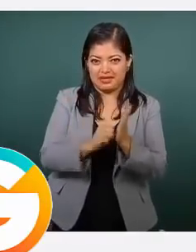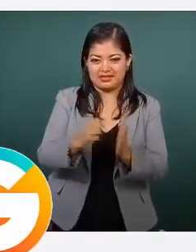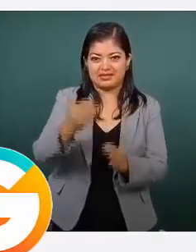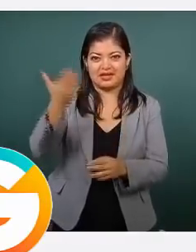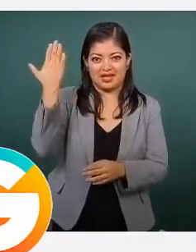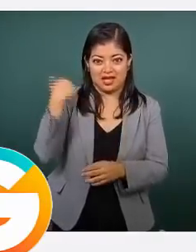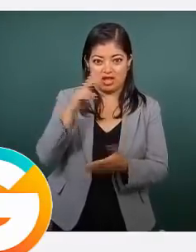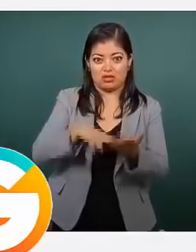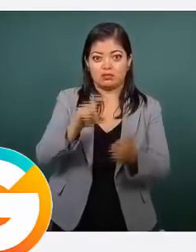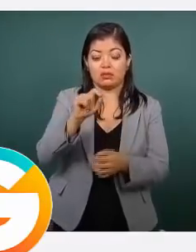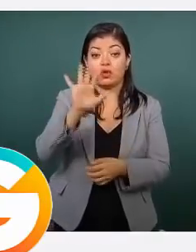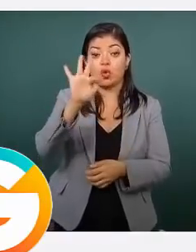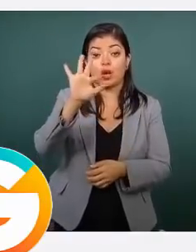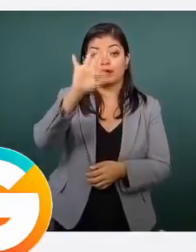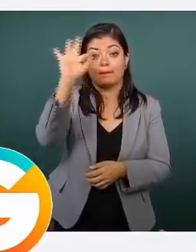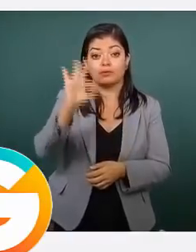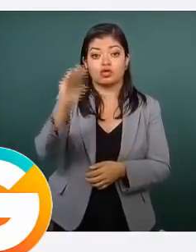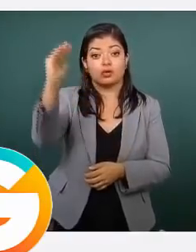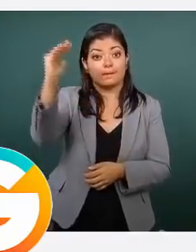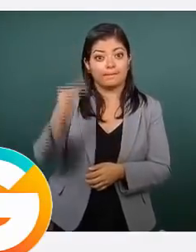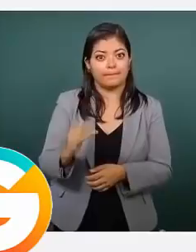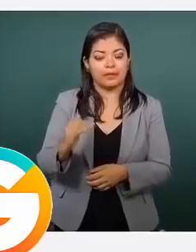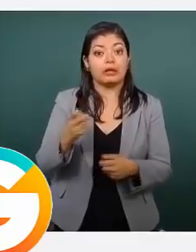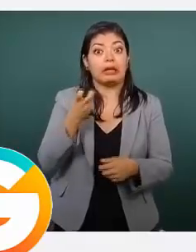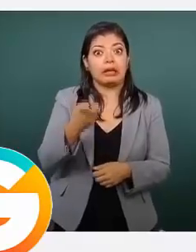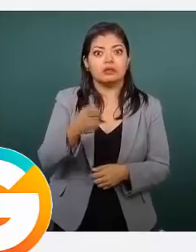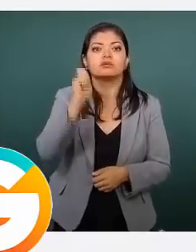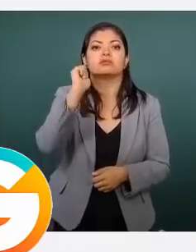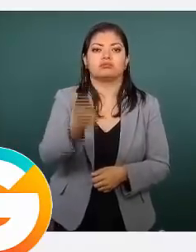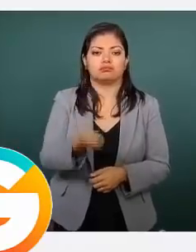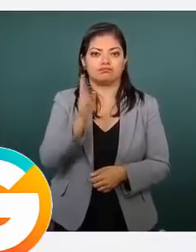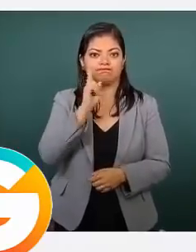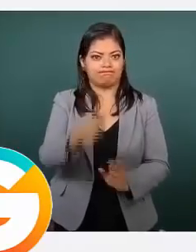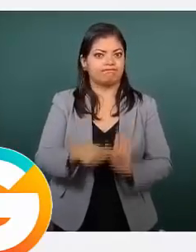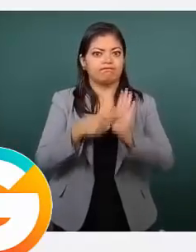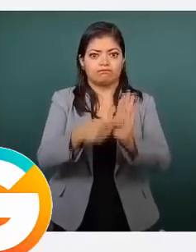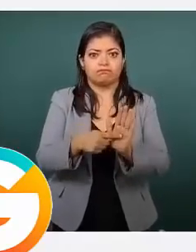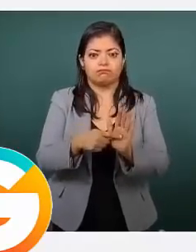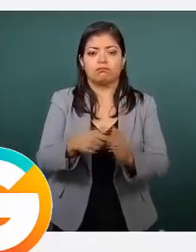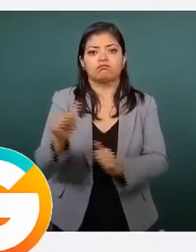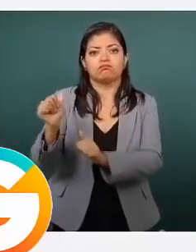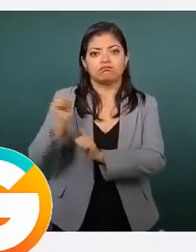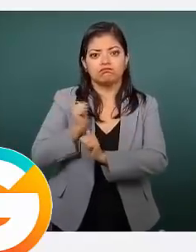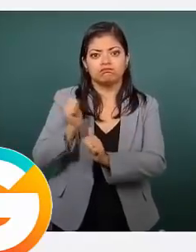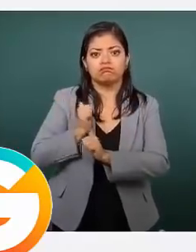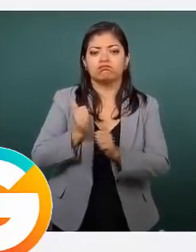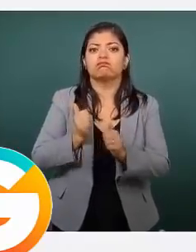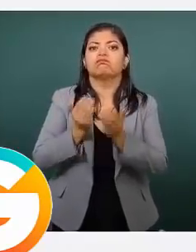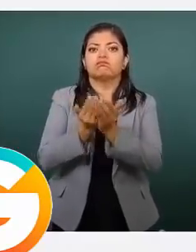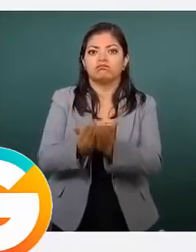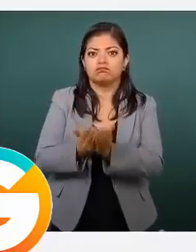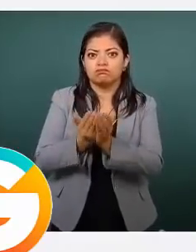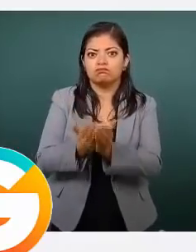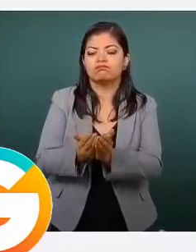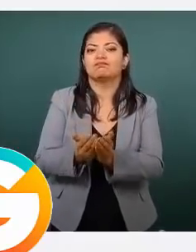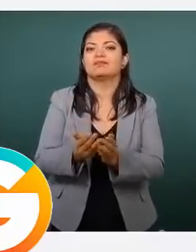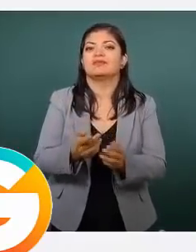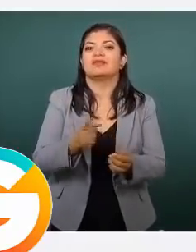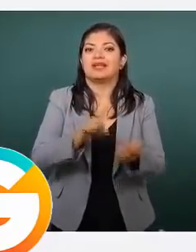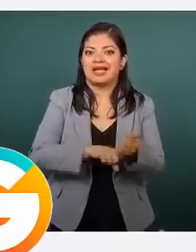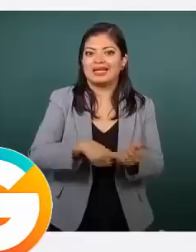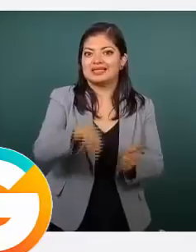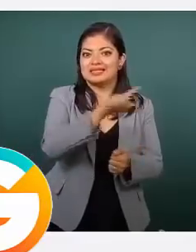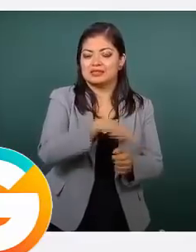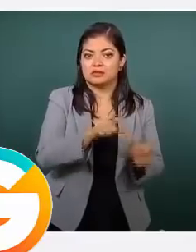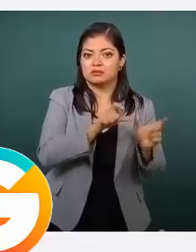2018 es de casi el 40 por ciento, presidente. Y esto pone en evidencia que la coordinación con el Ejército, con la Marina, con la Guardia Nacional ha